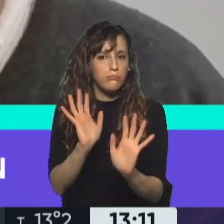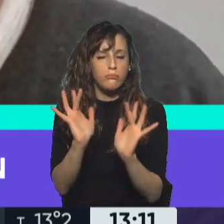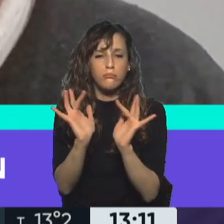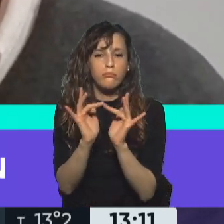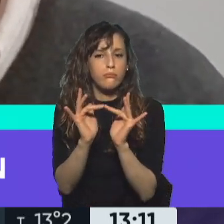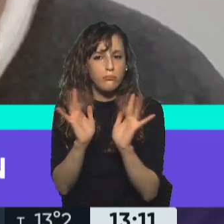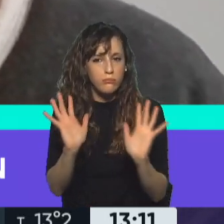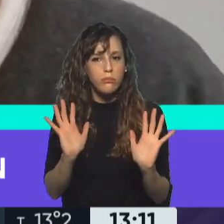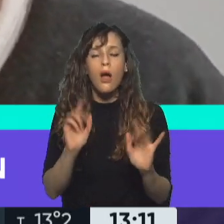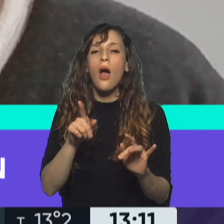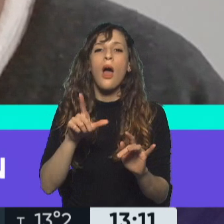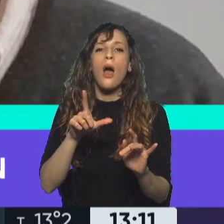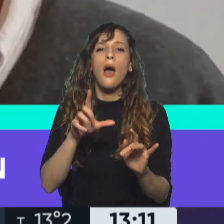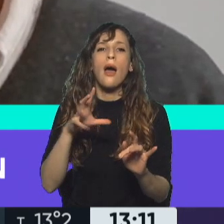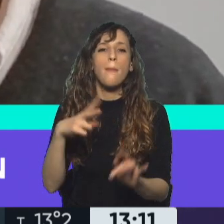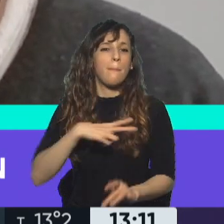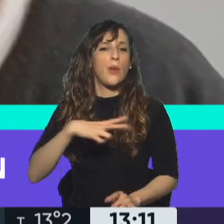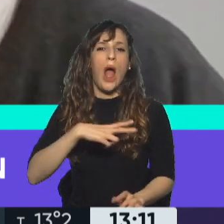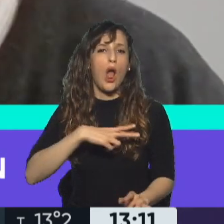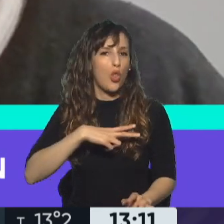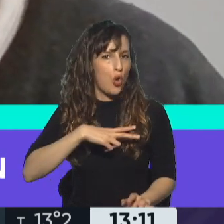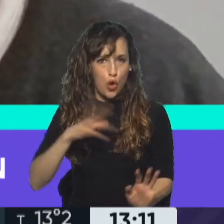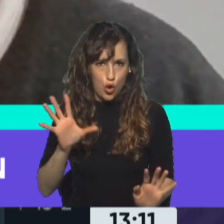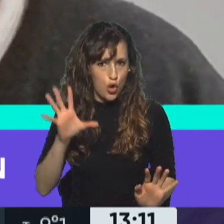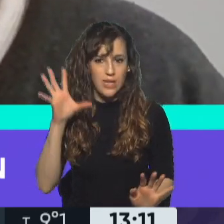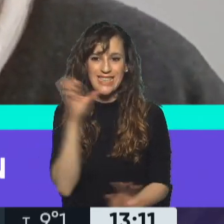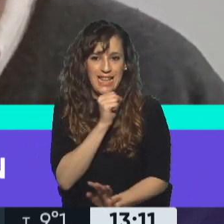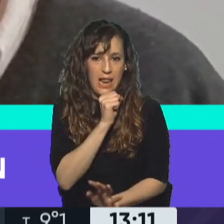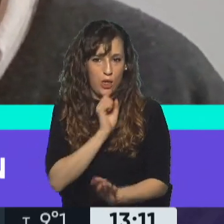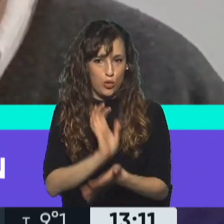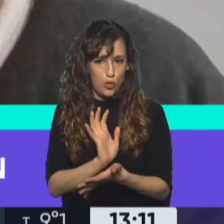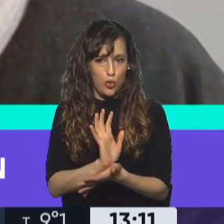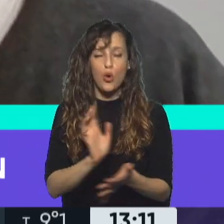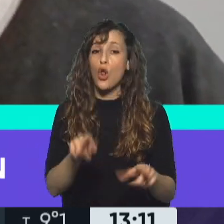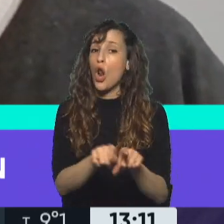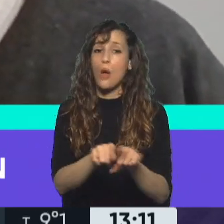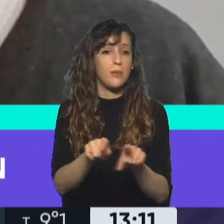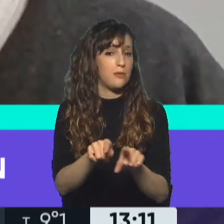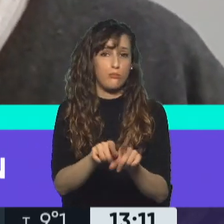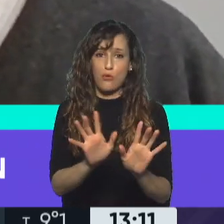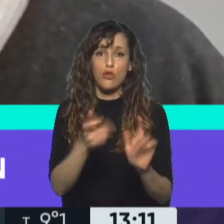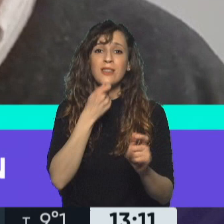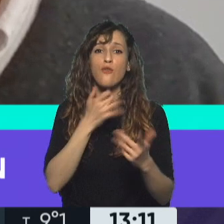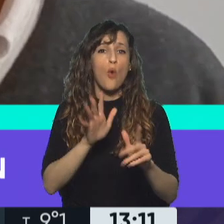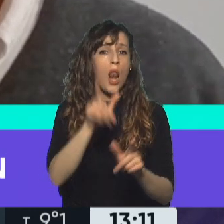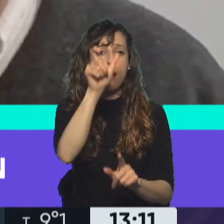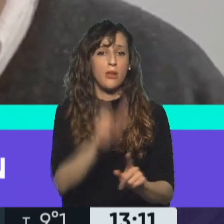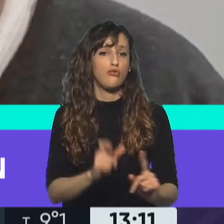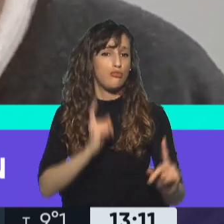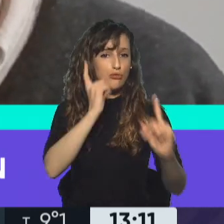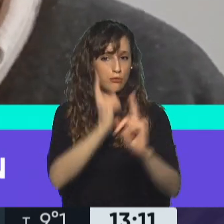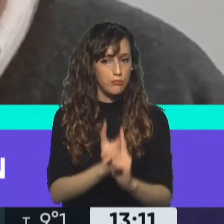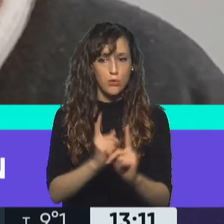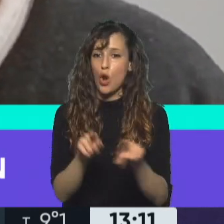O sea, es similar a la consulta que uno tiene con el médico, pero, por supuesto, a través de la pantalla y con una complejidad